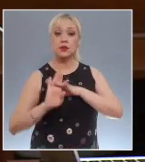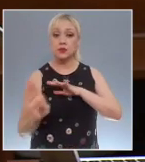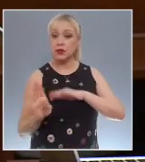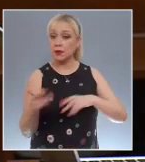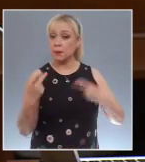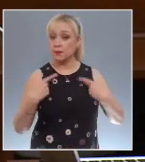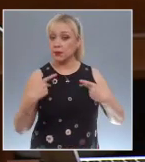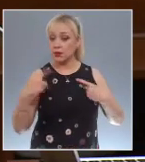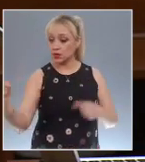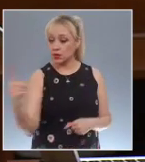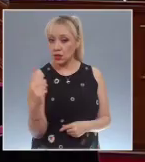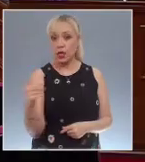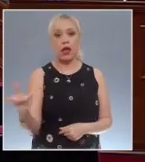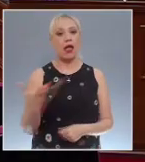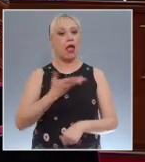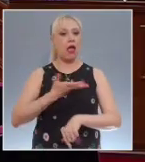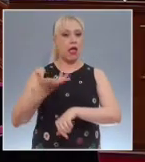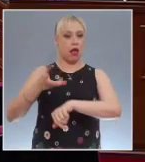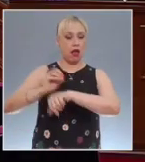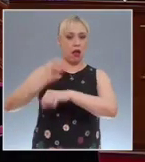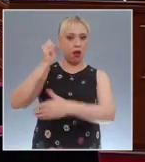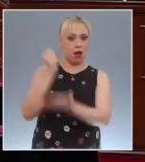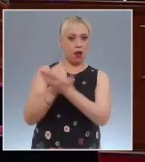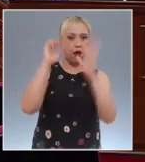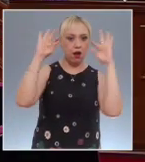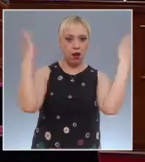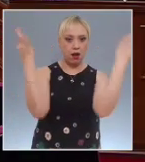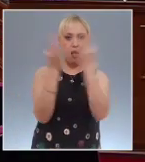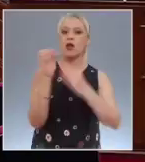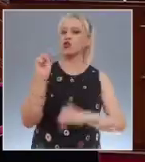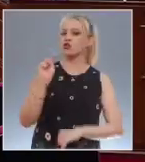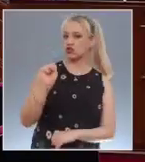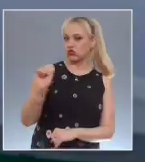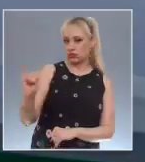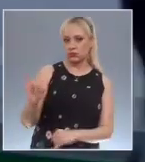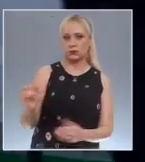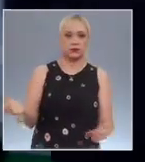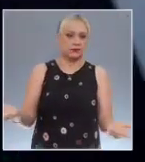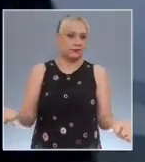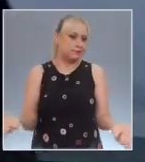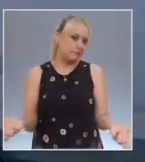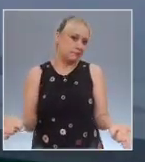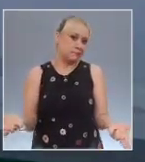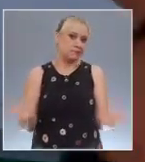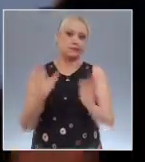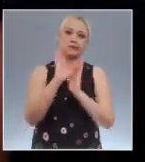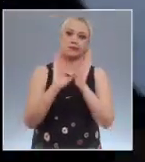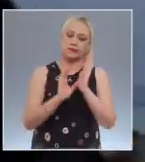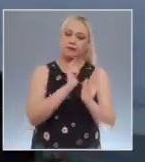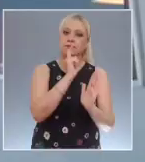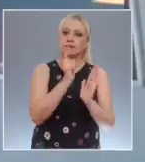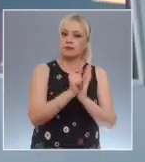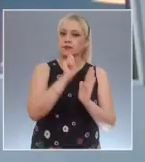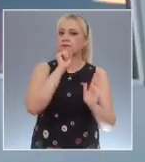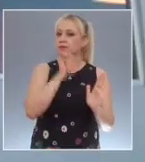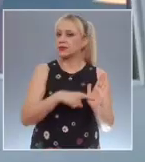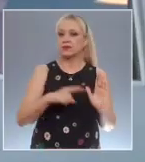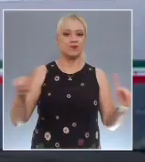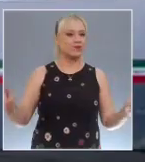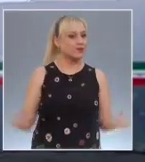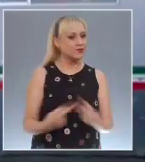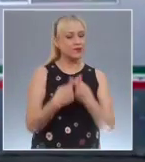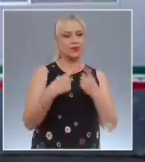de la autoridad migratoria. El Pleno también determinó la inconstitucionalidad del artículo que regulaba un registro estatal de